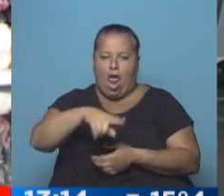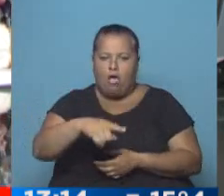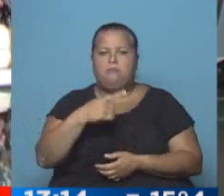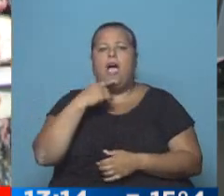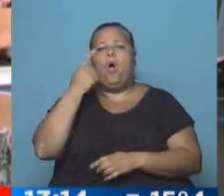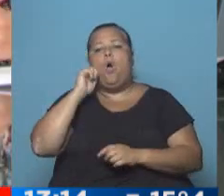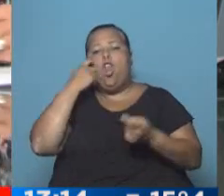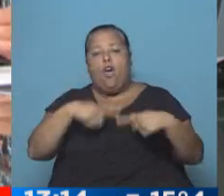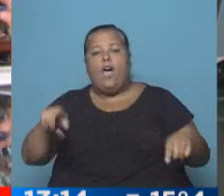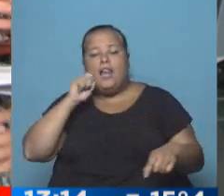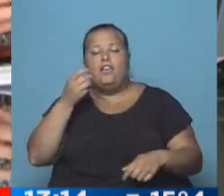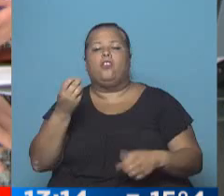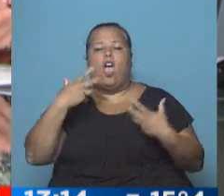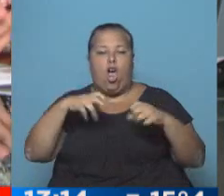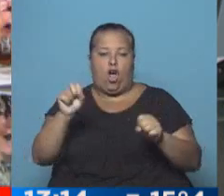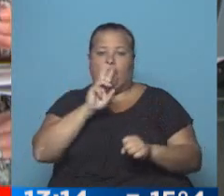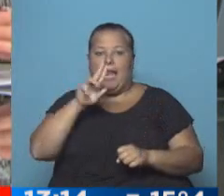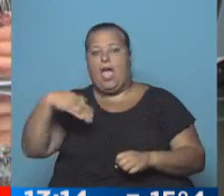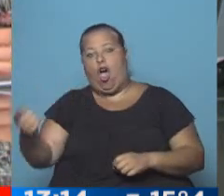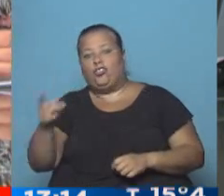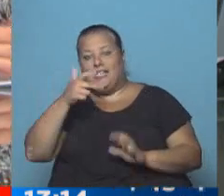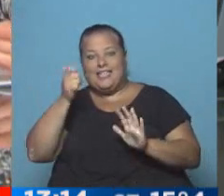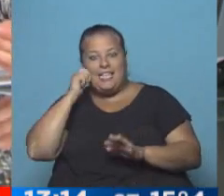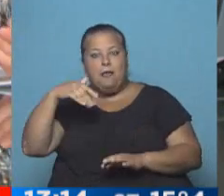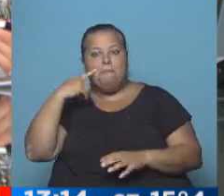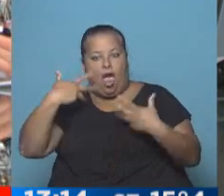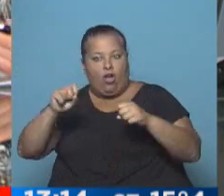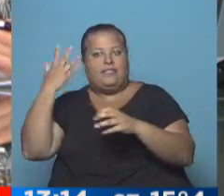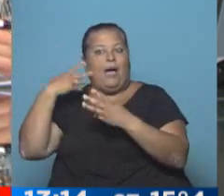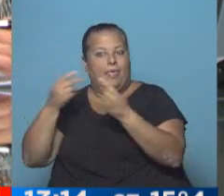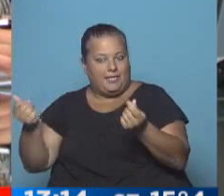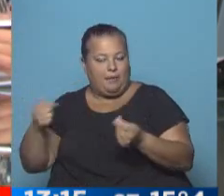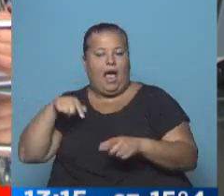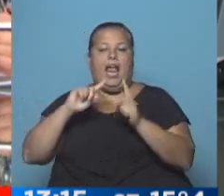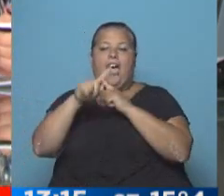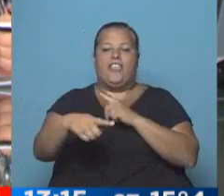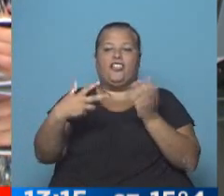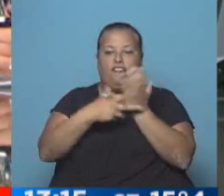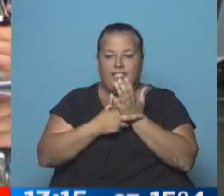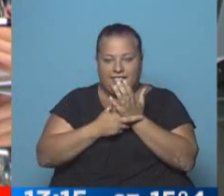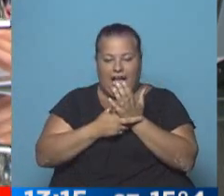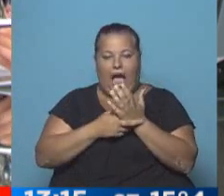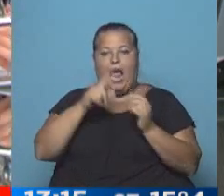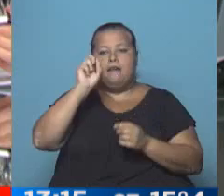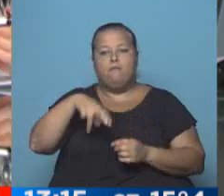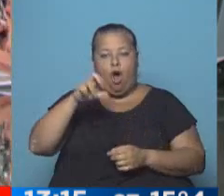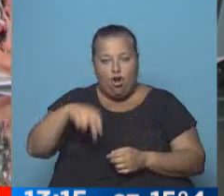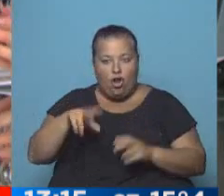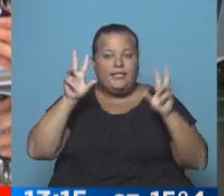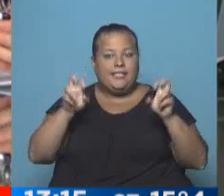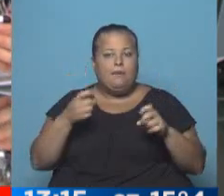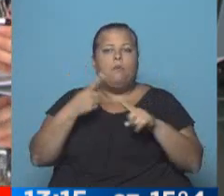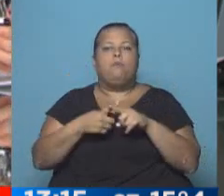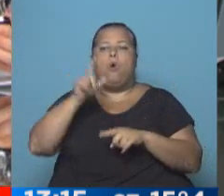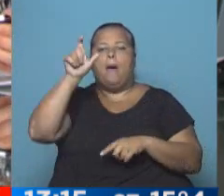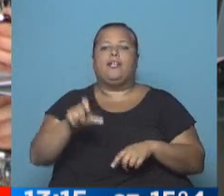La buena noticia que conocíamos ayer, la aparición de Nia, la otra hija de 6 años que estaba desaparecida. Estamos en vivo en la Fiscalía de Morón con este tema por